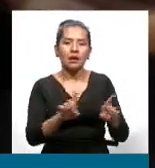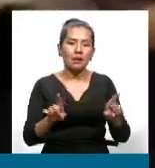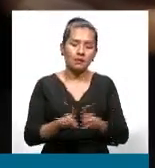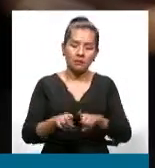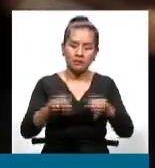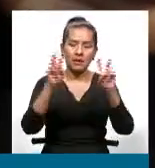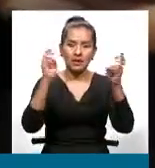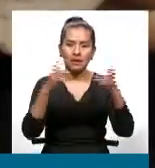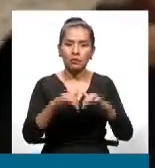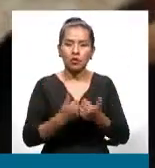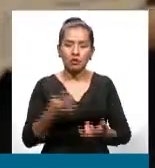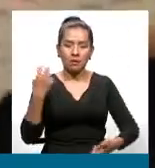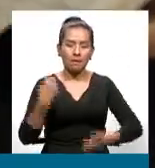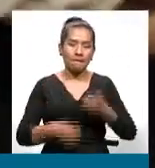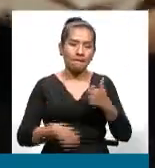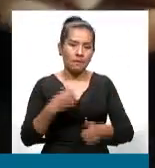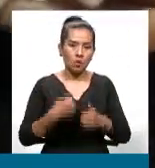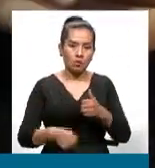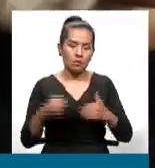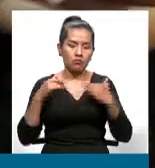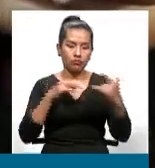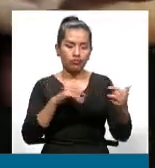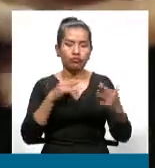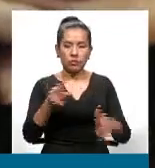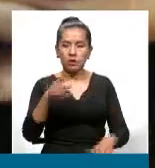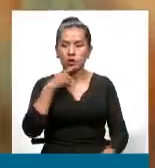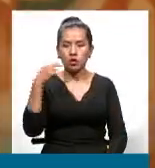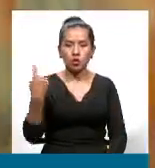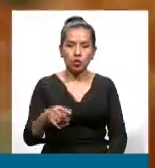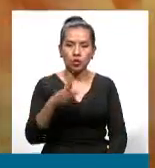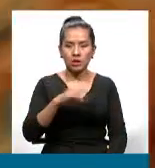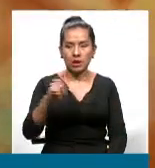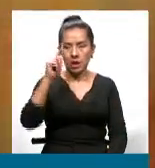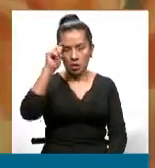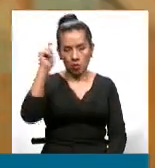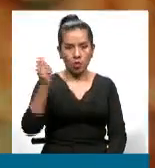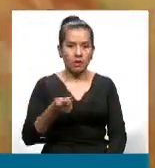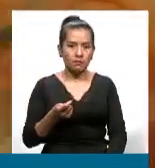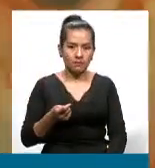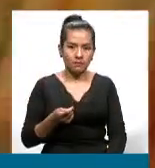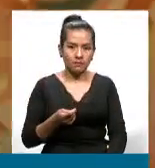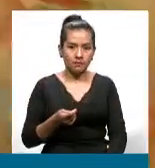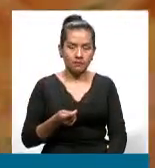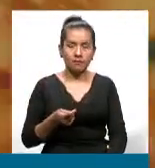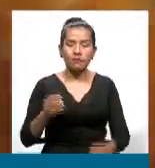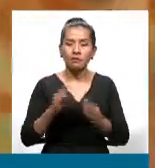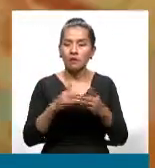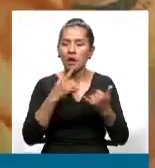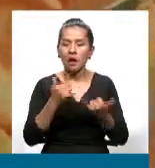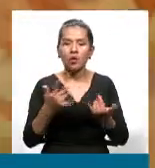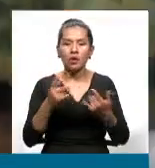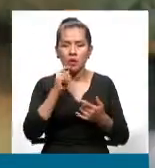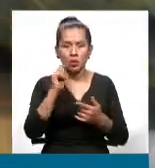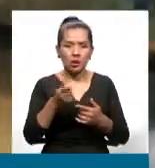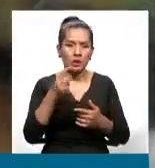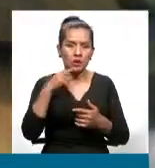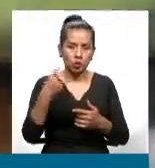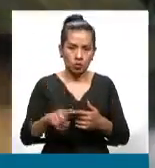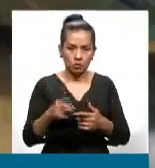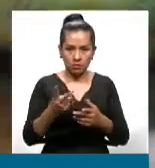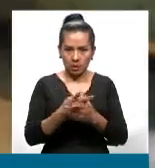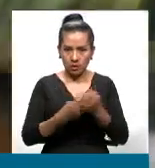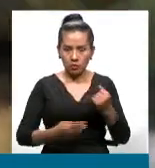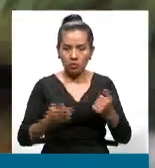tema del conflicto bélico que está pasando entre Rusia y Ucrania. Estos dos temas principalmente han afectado a las